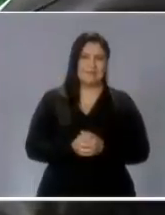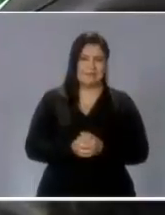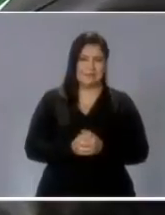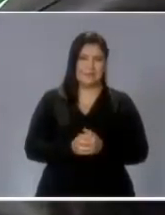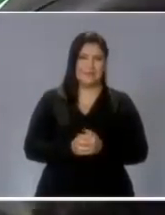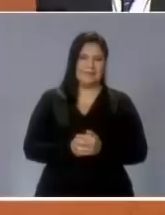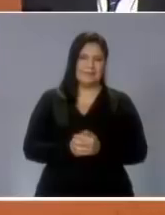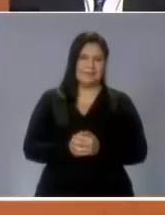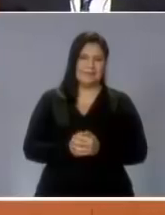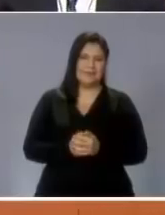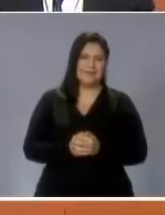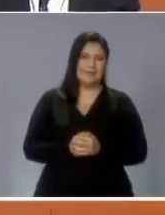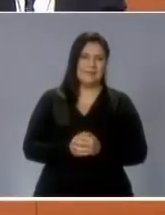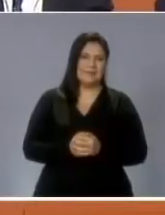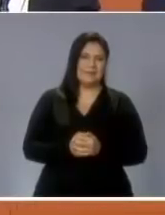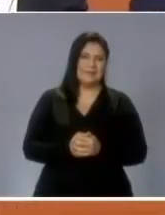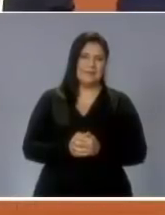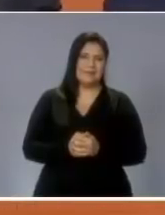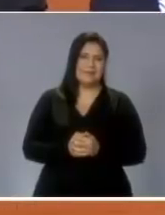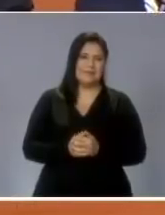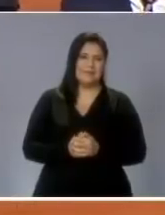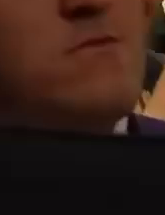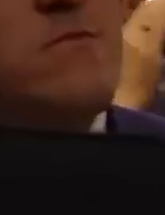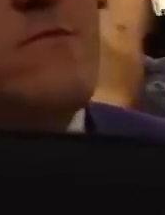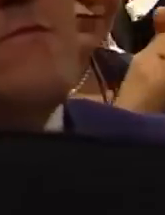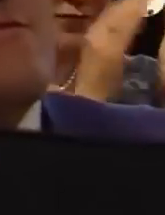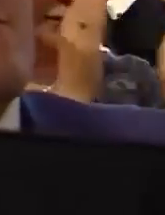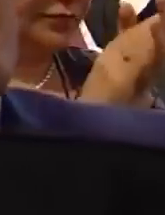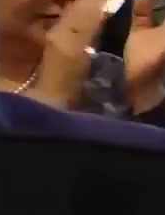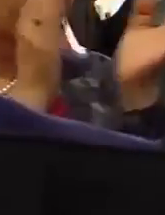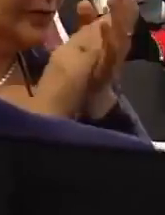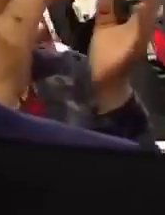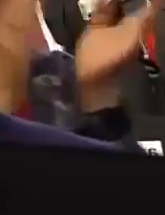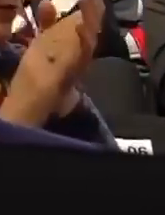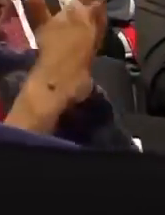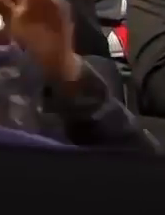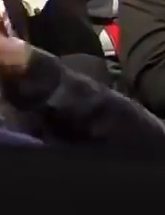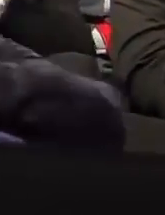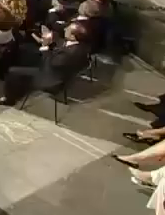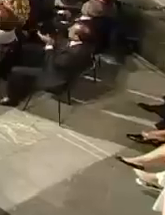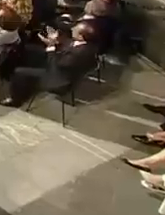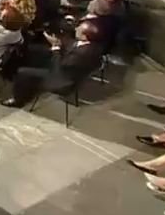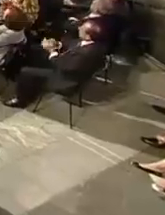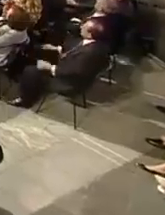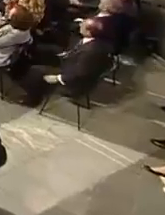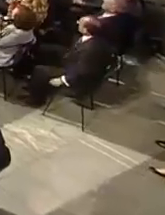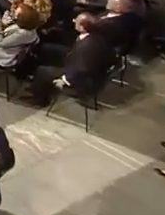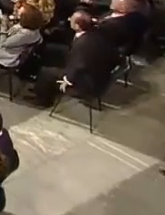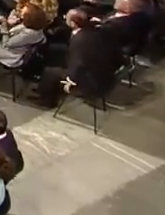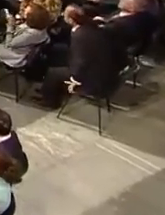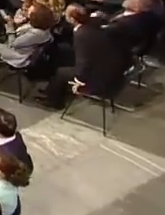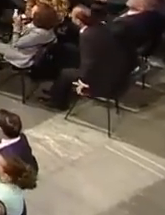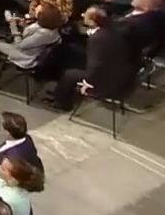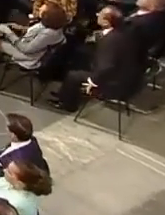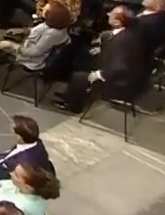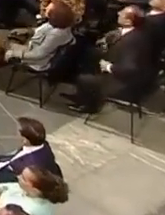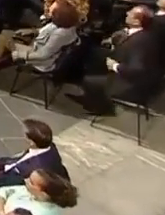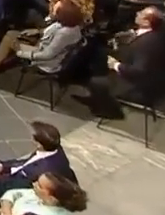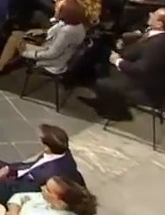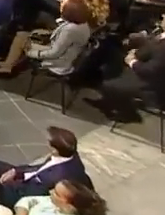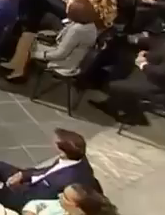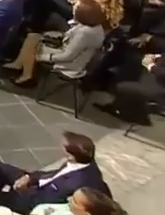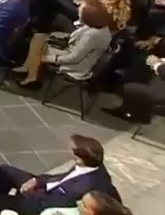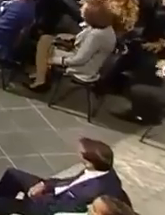e impulsar el ejercicio de los derechos sociales y asegurar que niñas y niños y la juventud reciban